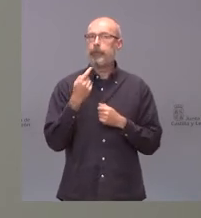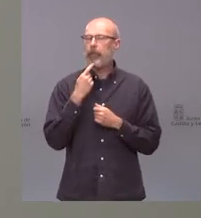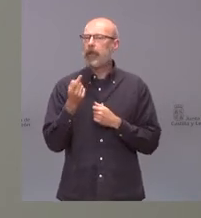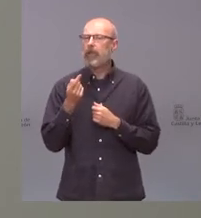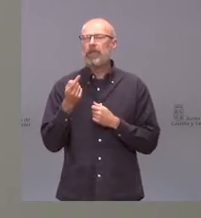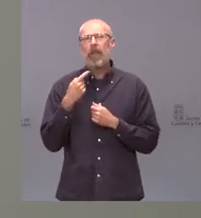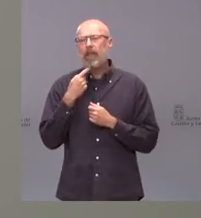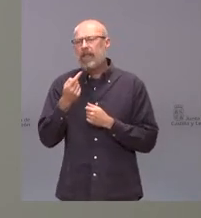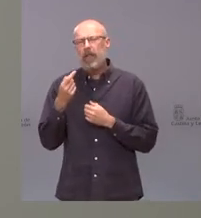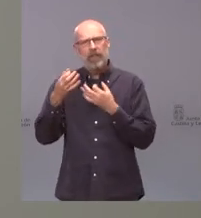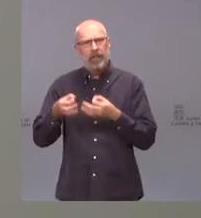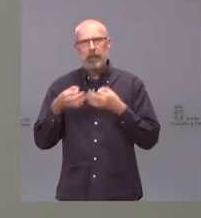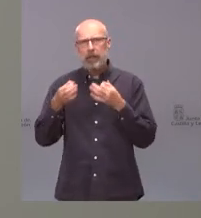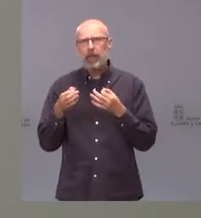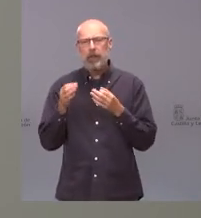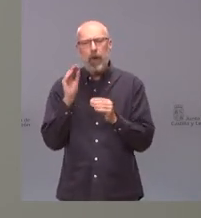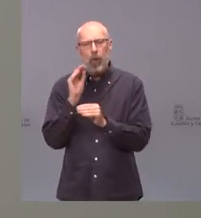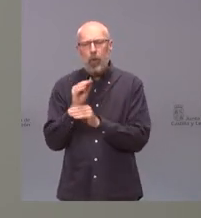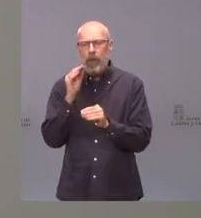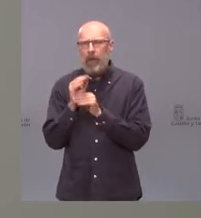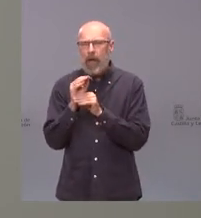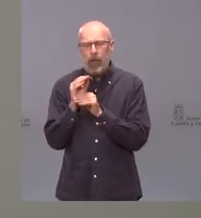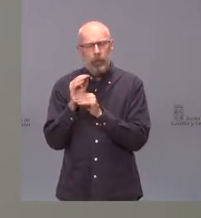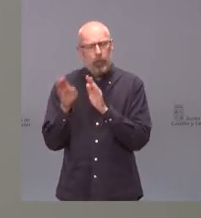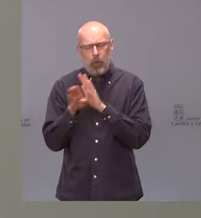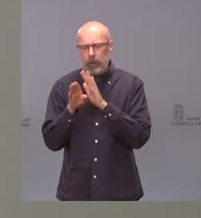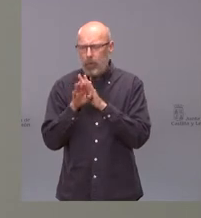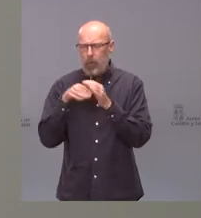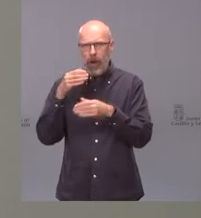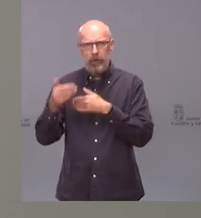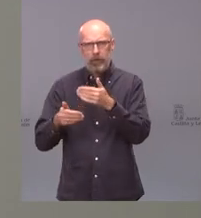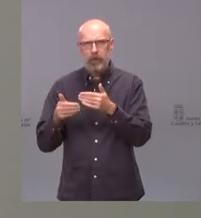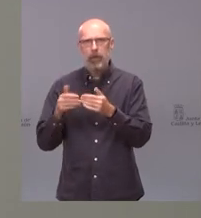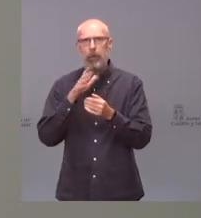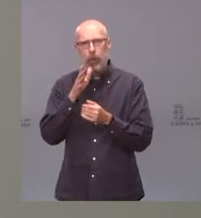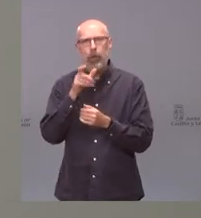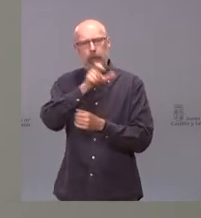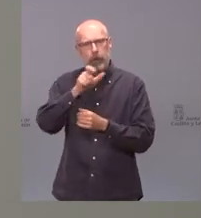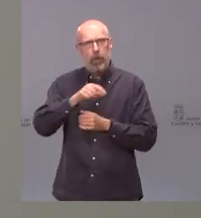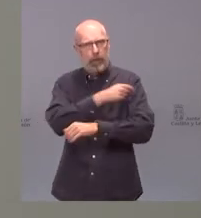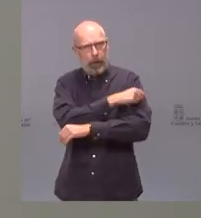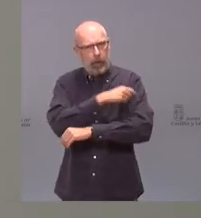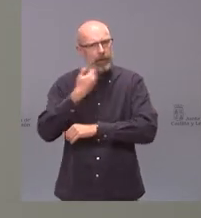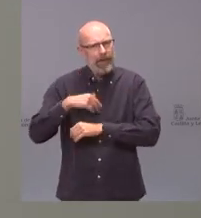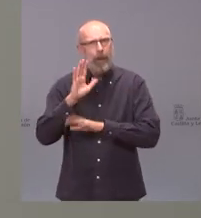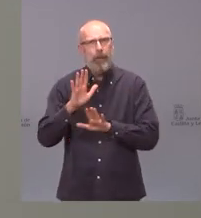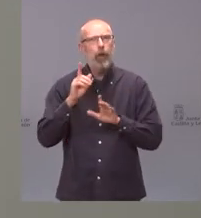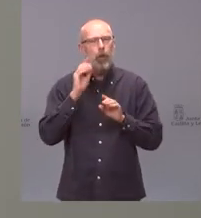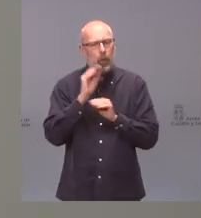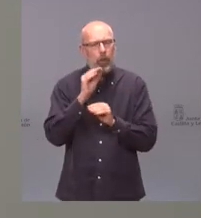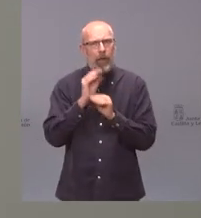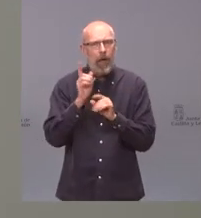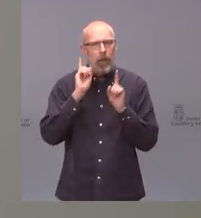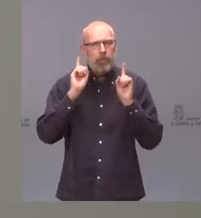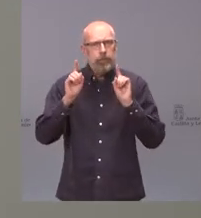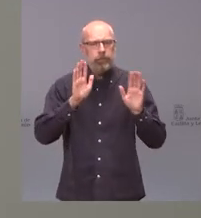la precaución en las residencias de extremar la precaución con las personas vacunadas es porque es verdad que esas personas